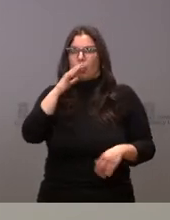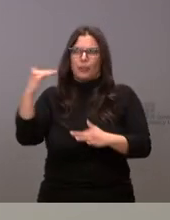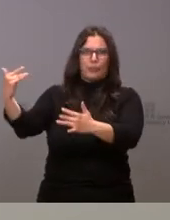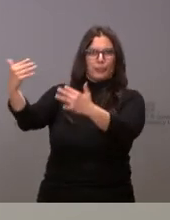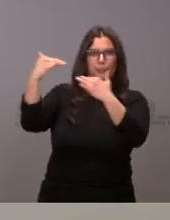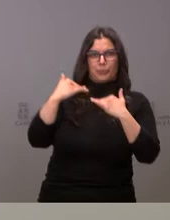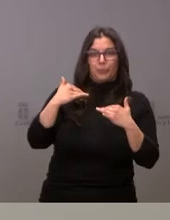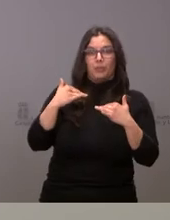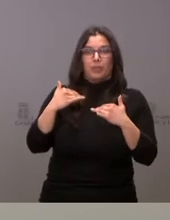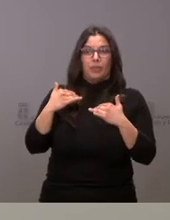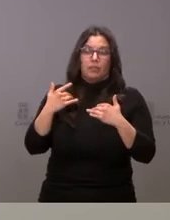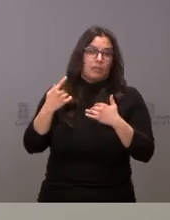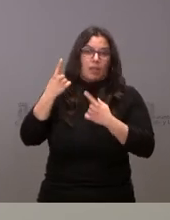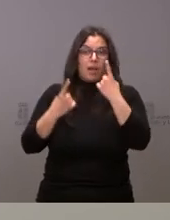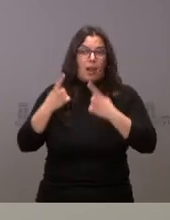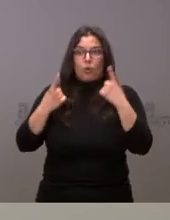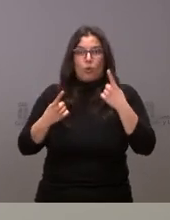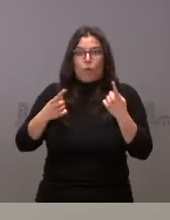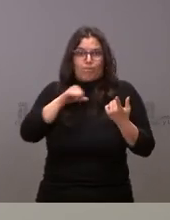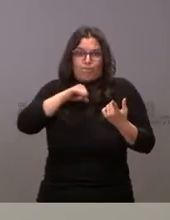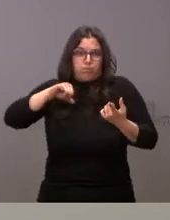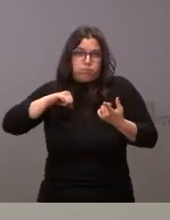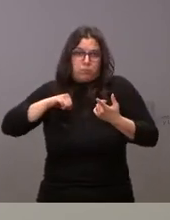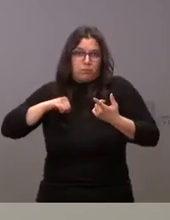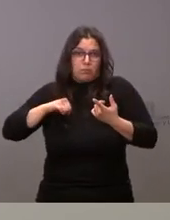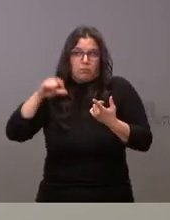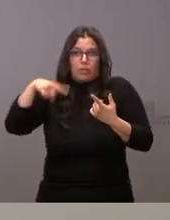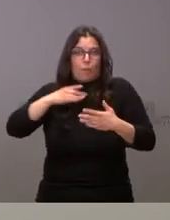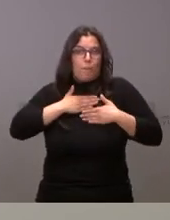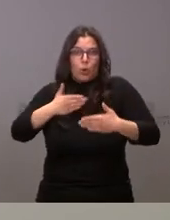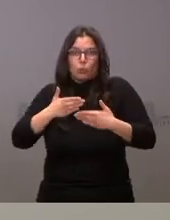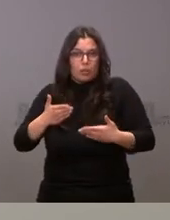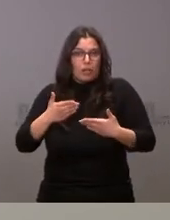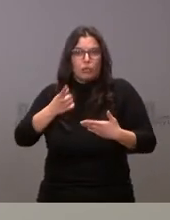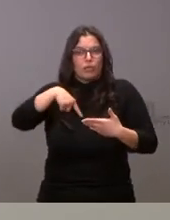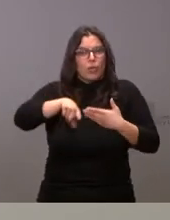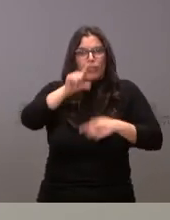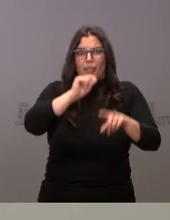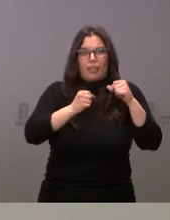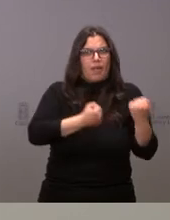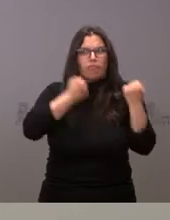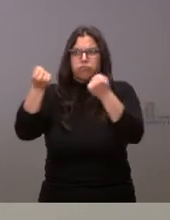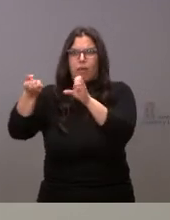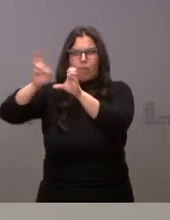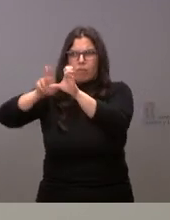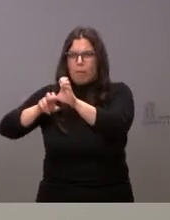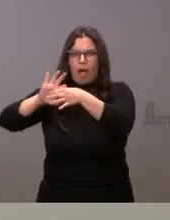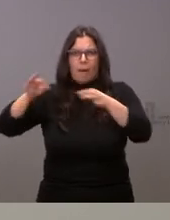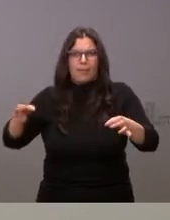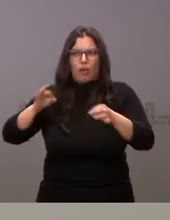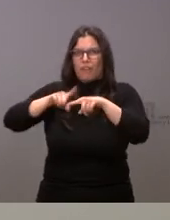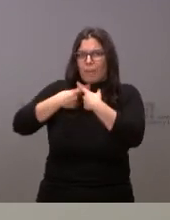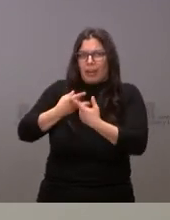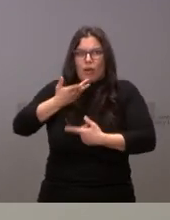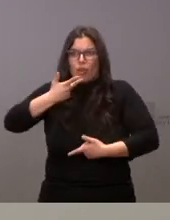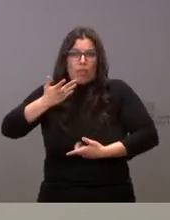informal que es la primera que está teniendo lugar muchas personas que desde el punto de vista voluntario están tomando decisiones de traer familiares, amigos, conocidos o simplemente